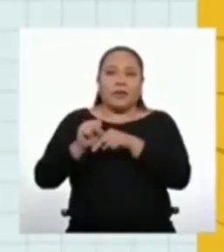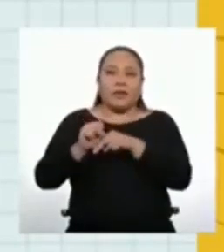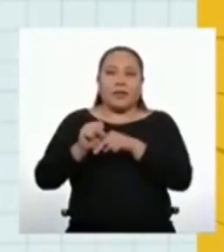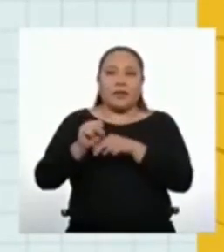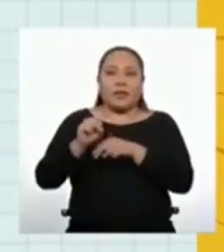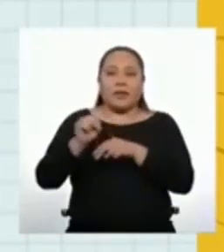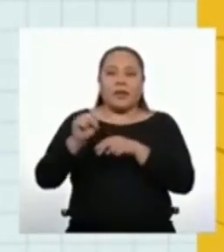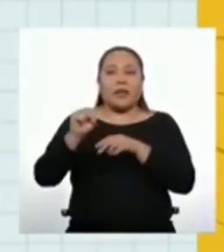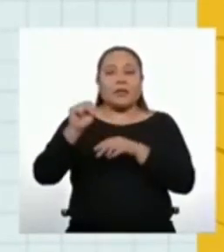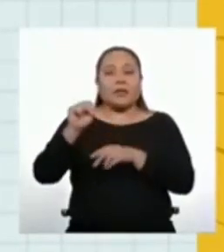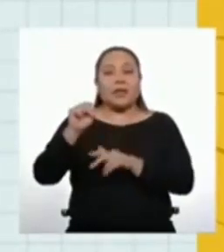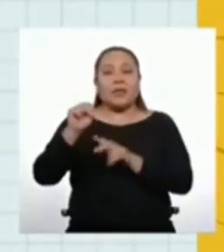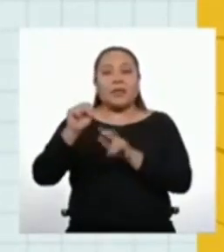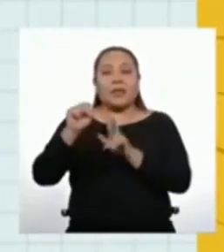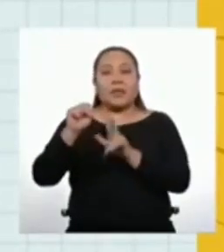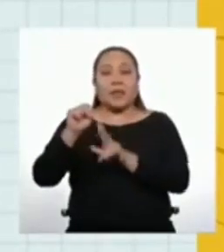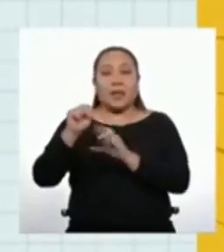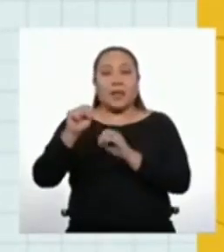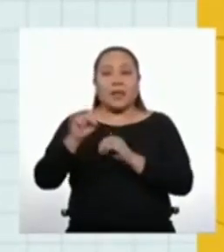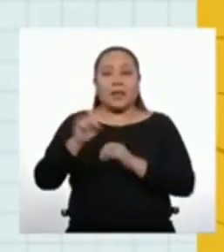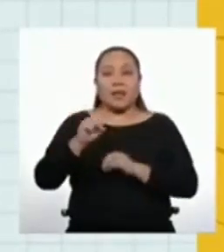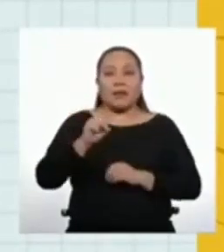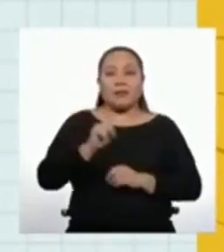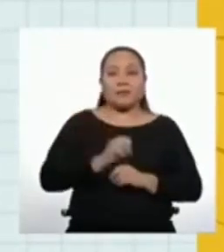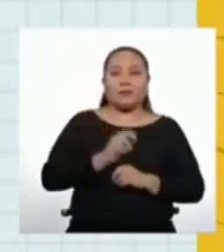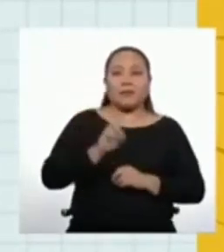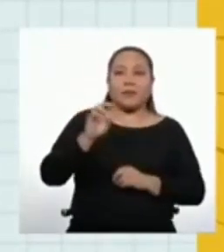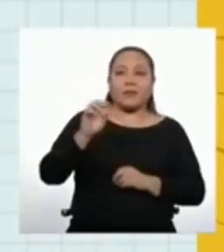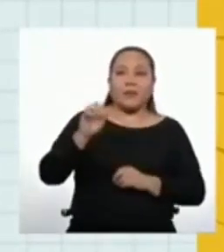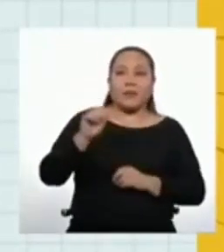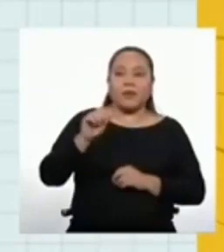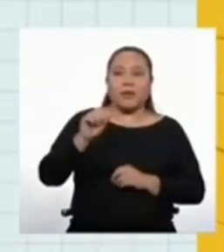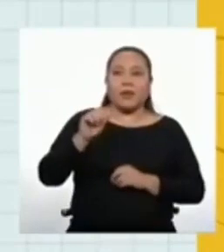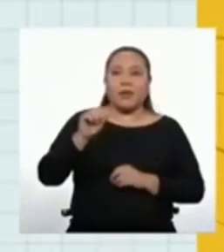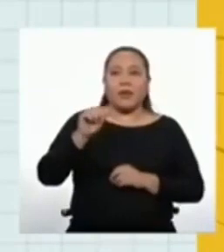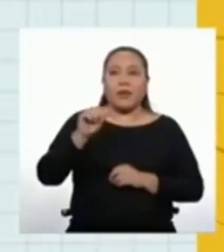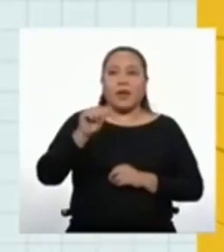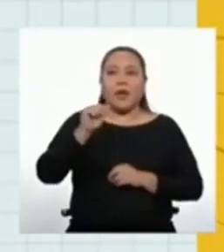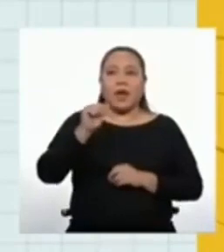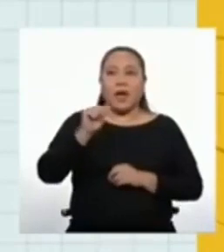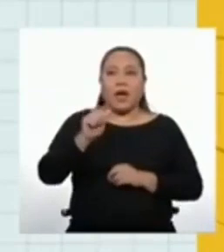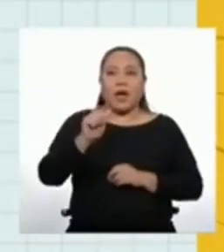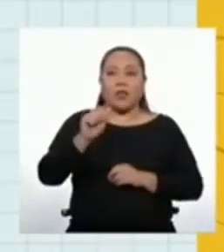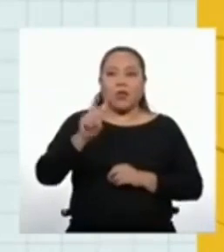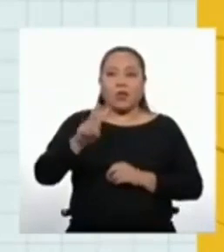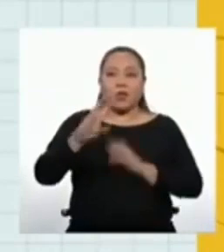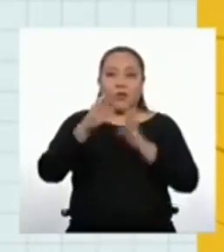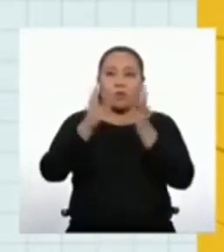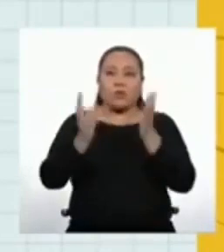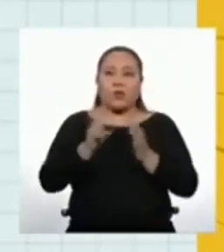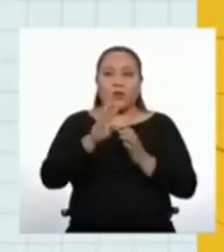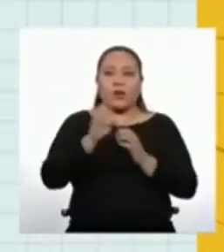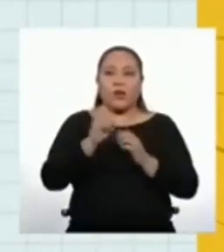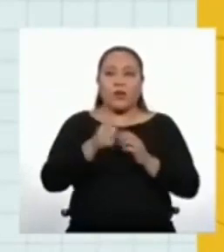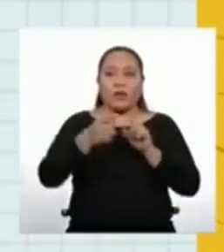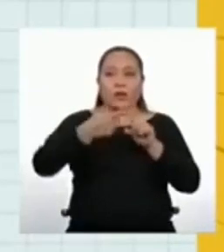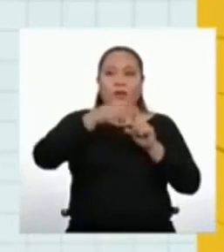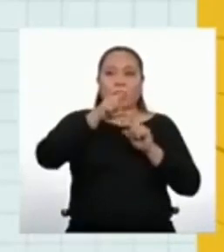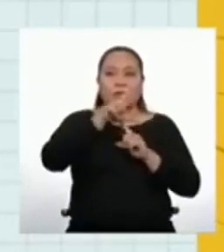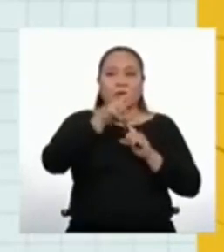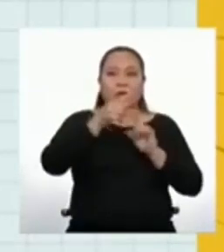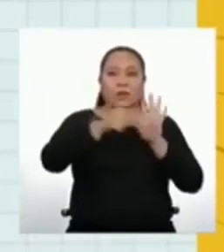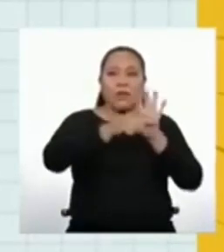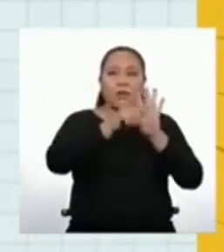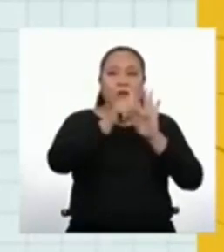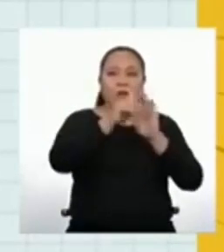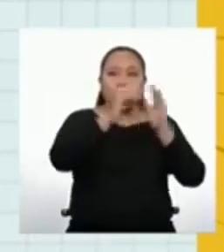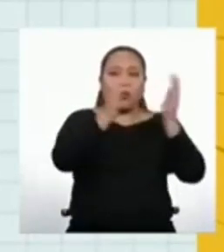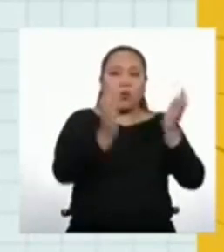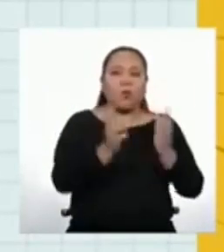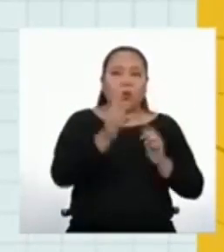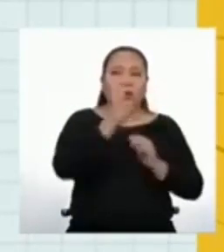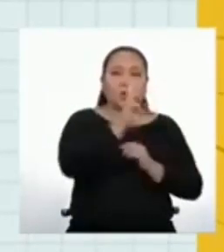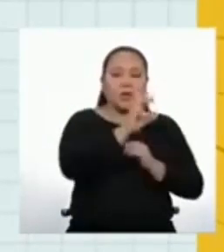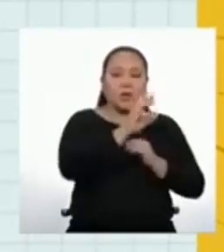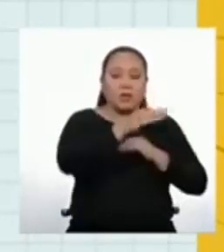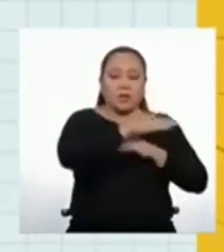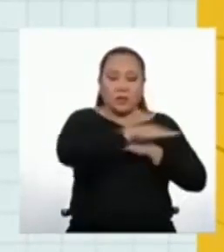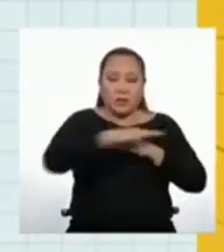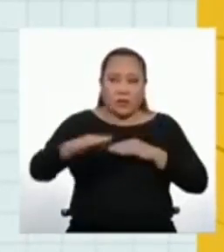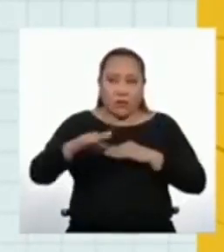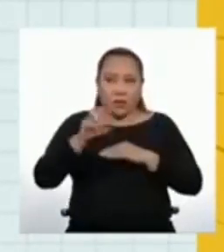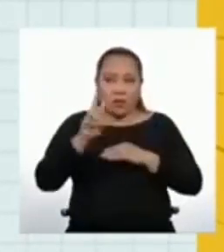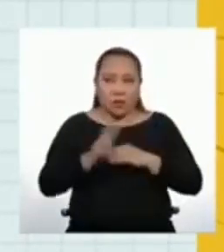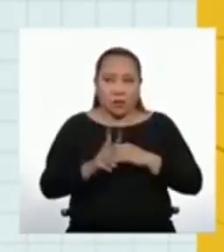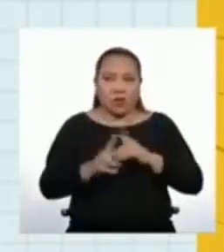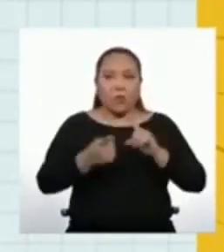sumado con 30 menos 1 multiplicado por 6. Toda esta suma dividida entre 2. Y este